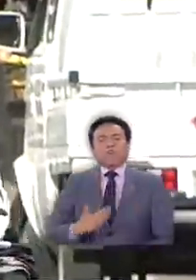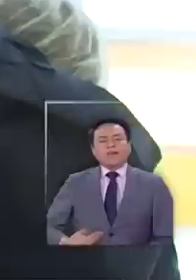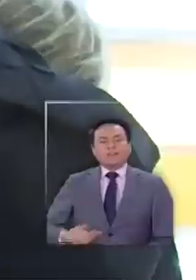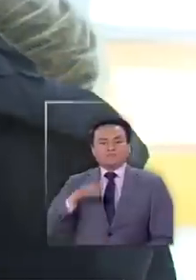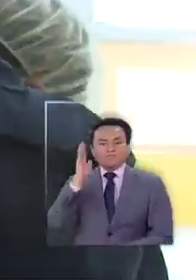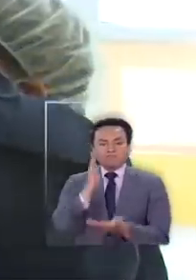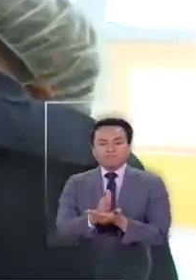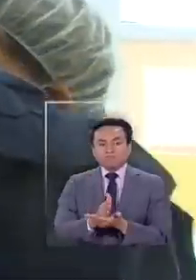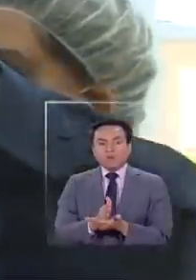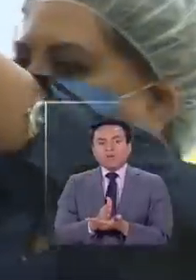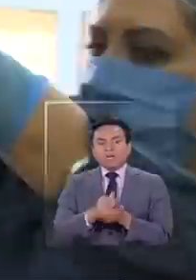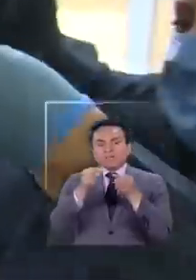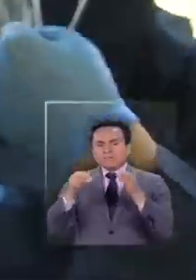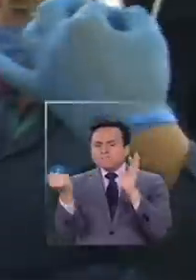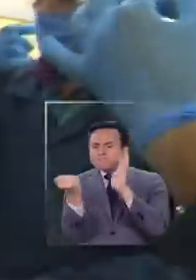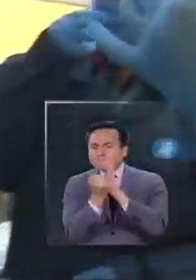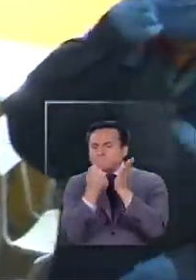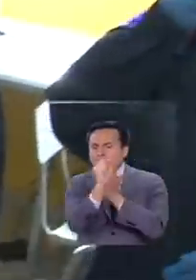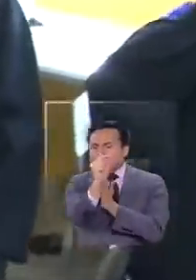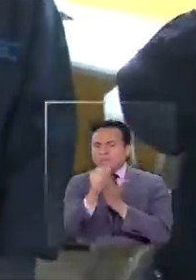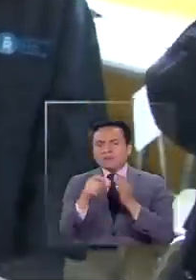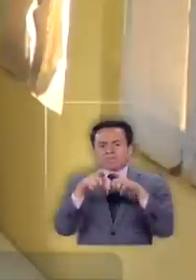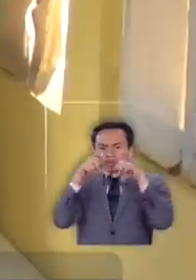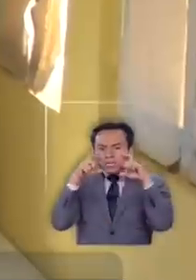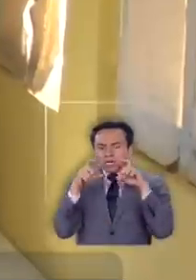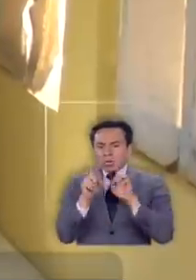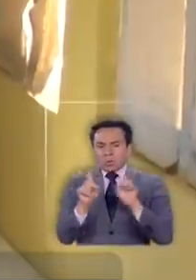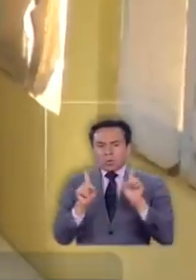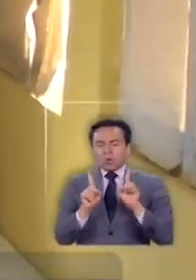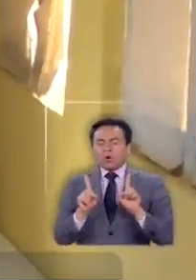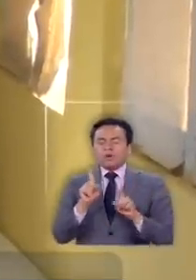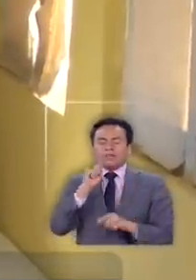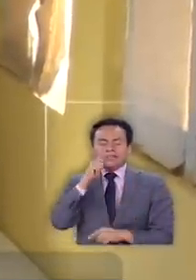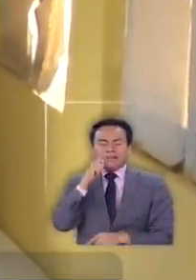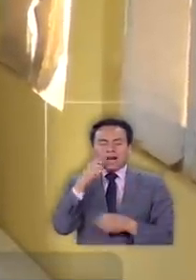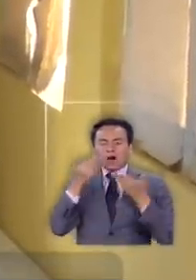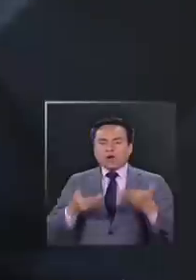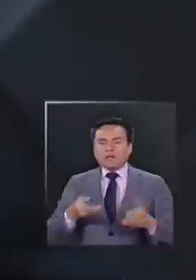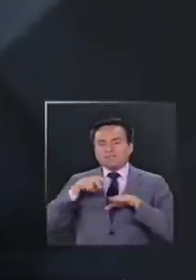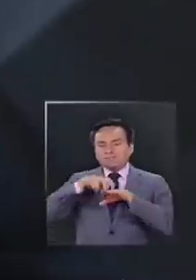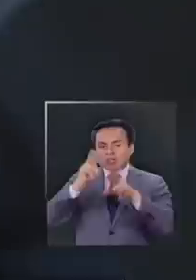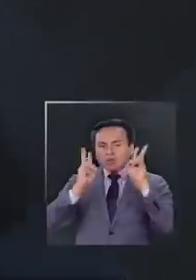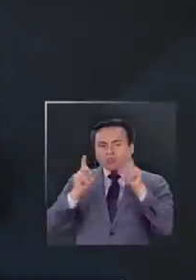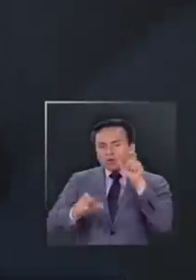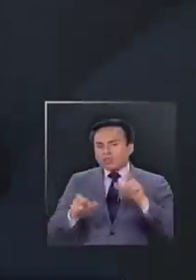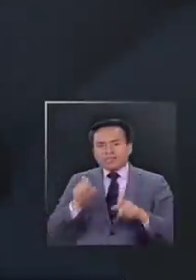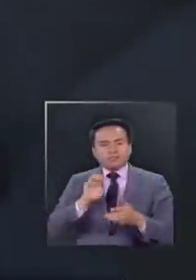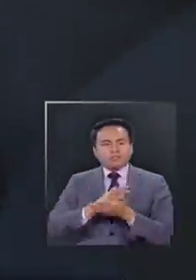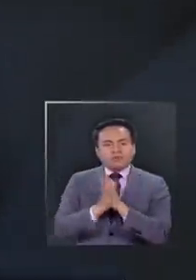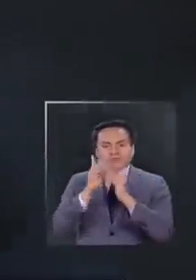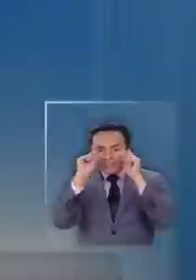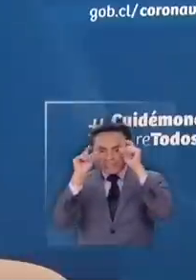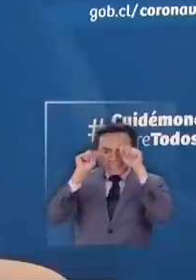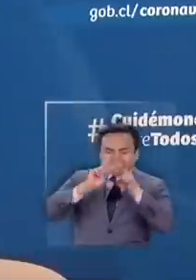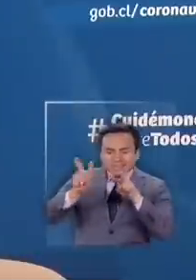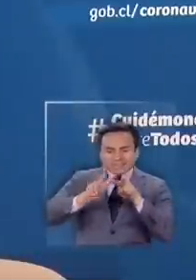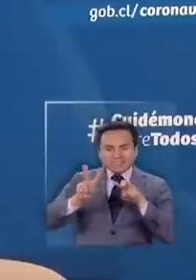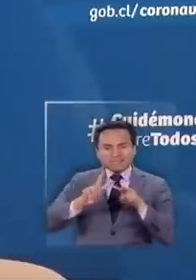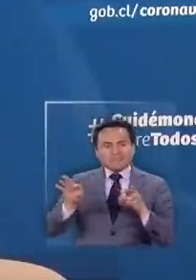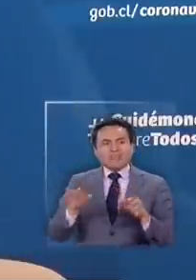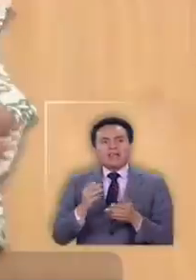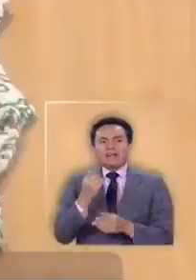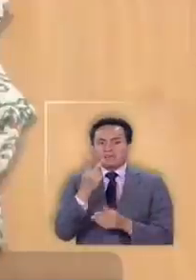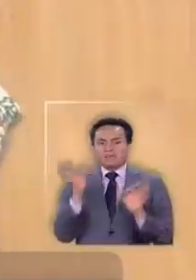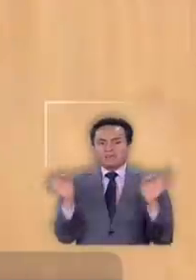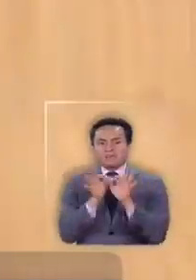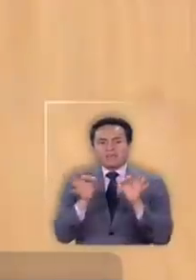no exigirá la mascarilla certificada en el transporte público, sino más que nunca, es un llamado a la credibilidad. Partimos